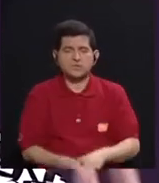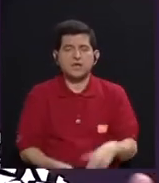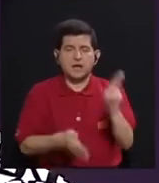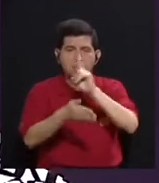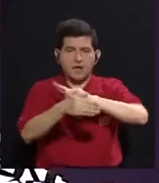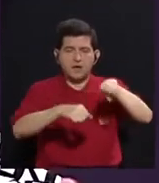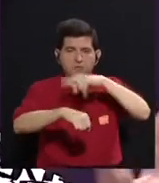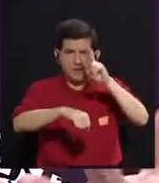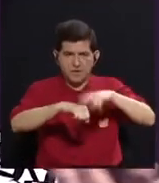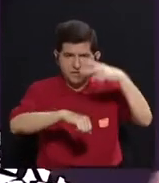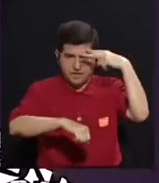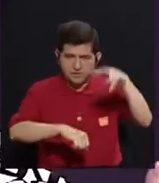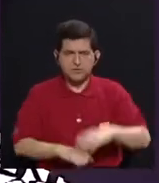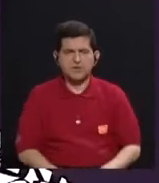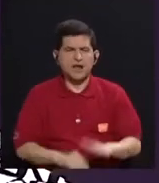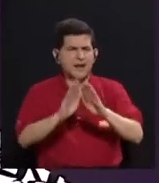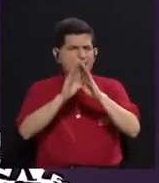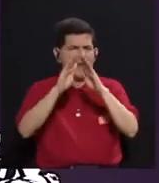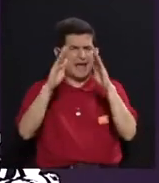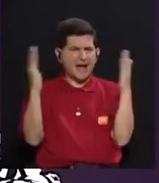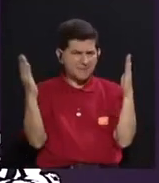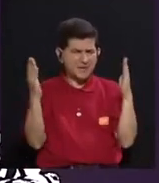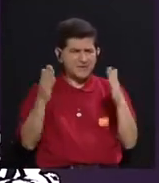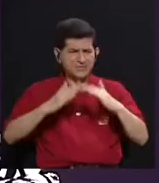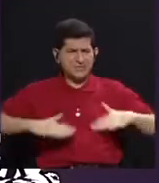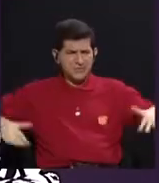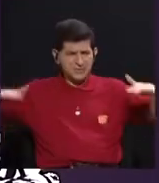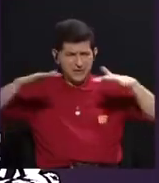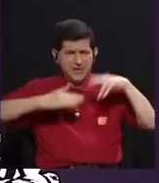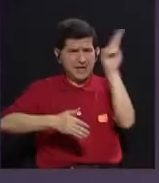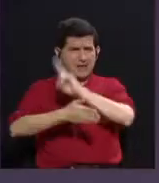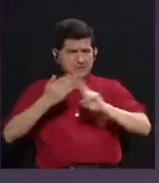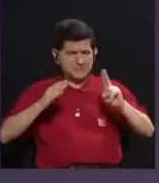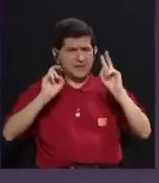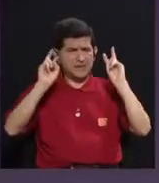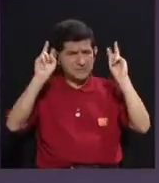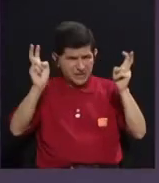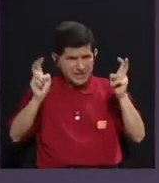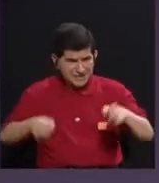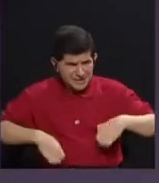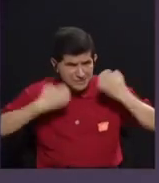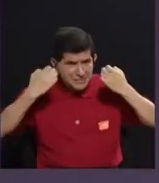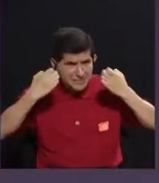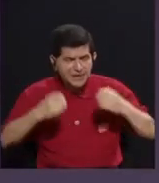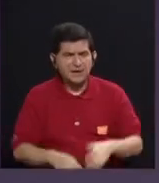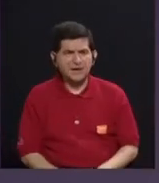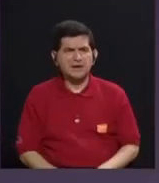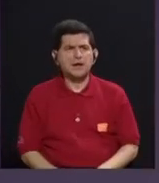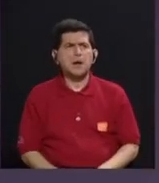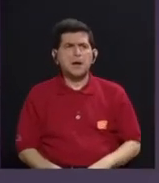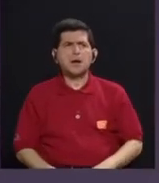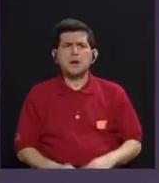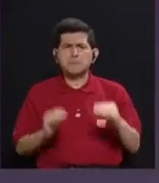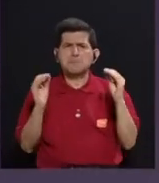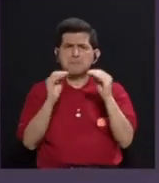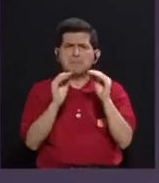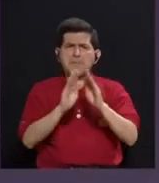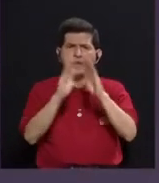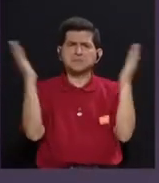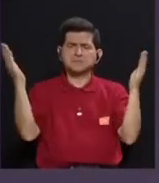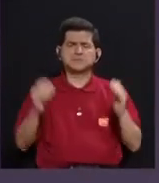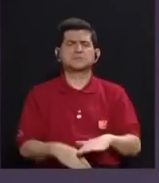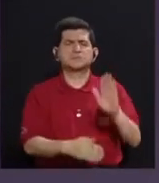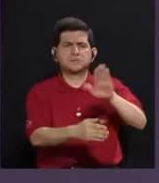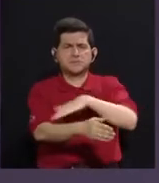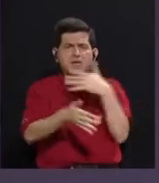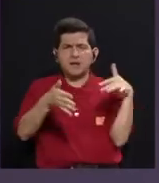ambiente, digamos, académico, de apertura para este tipo de temas? Hay mucha más apertura. La musicología